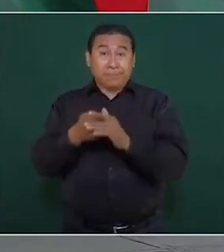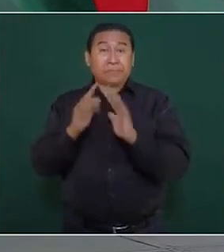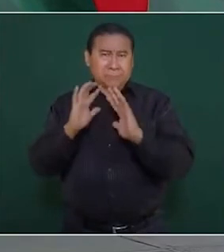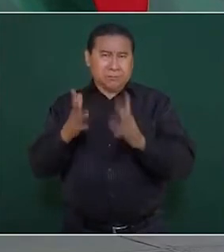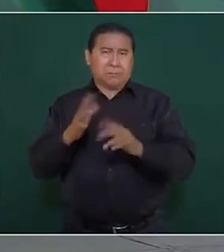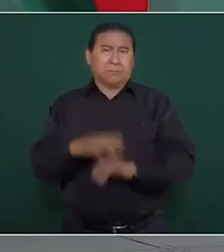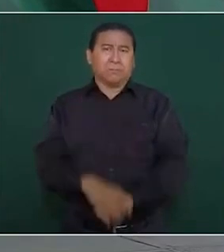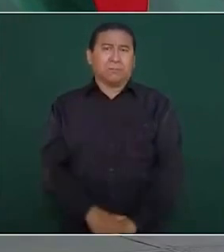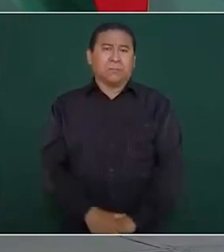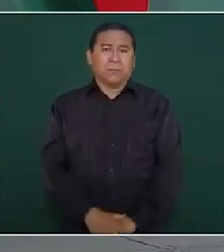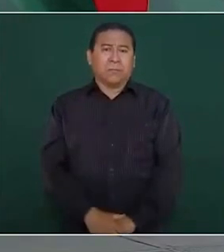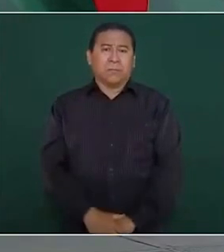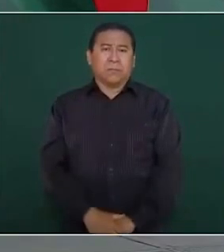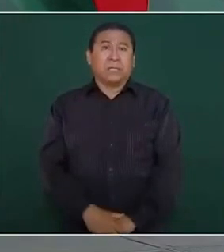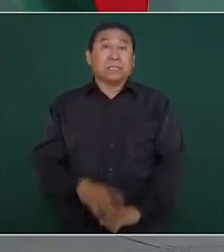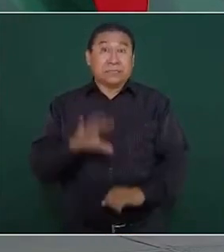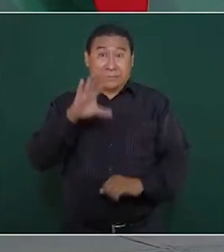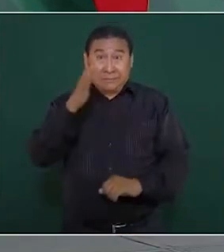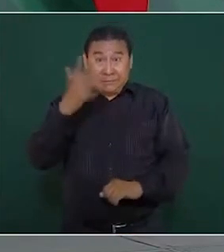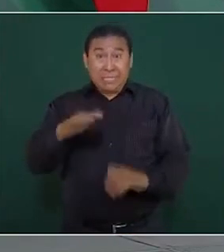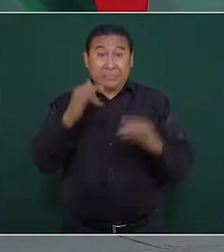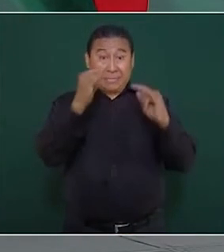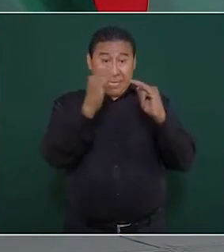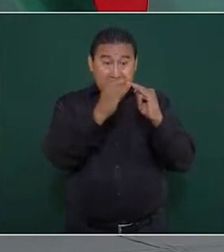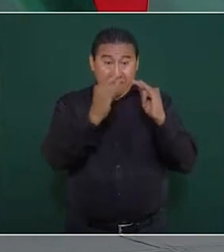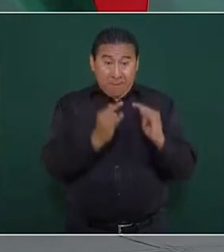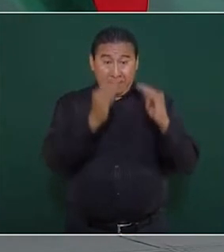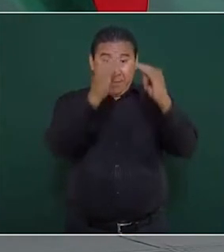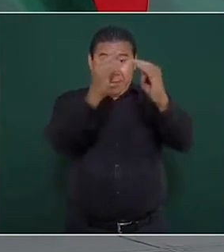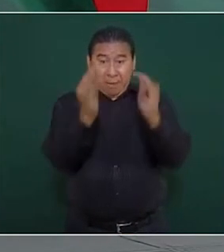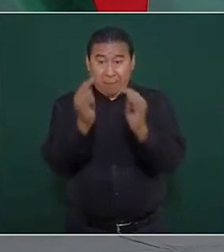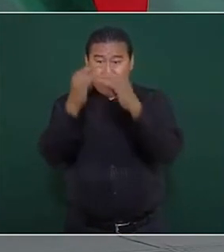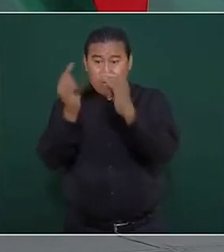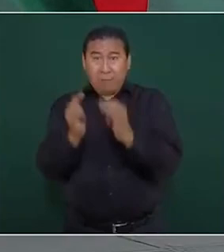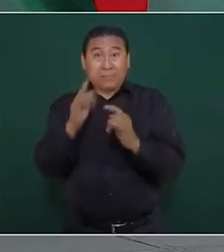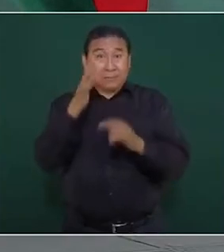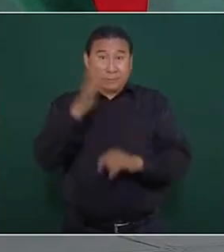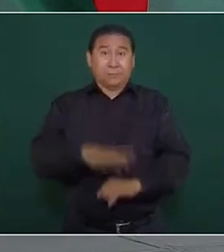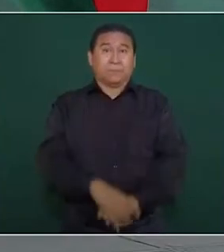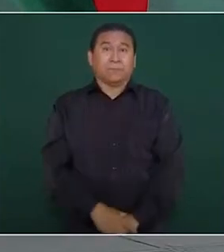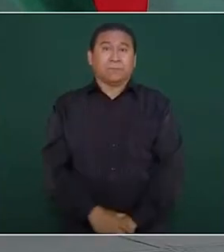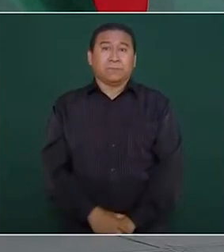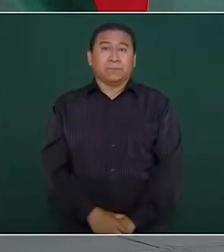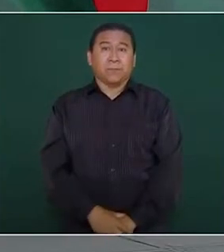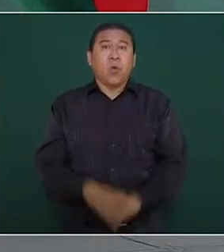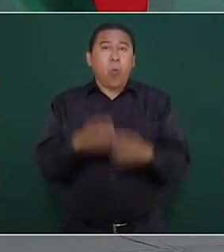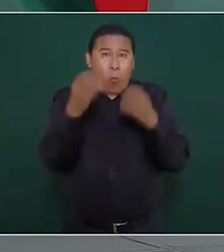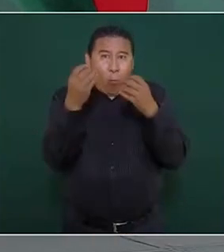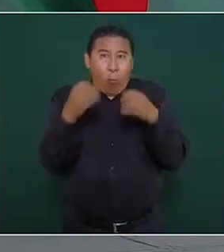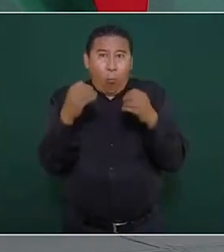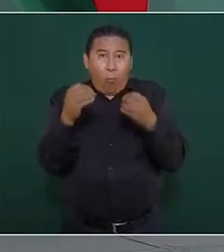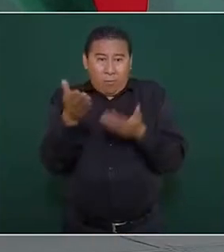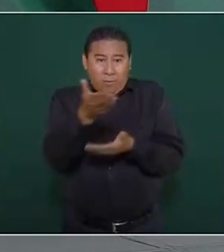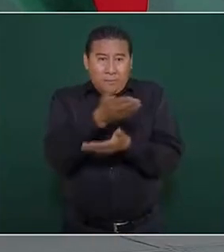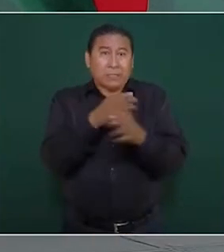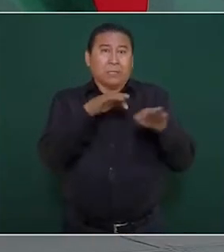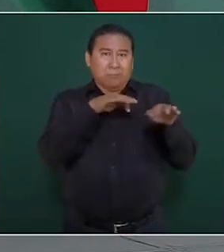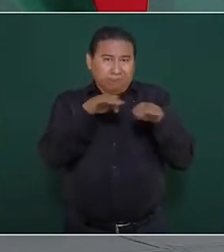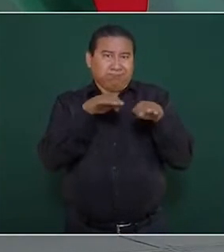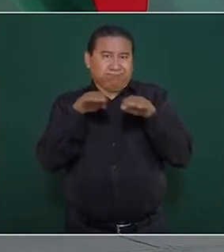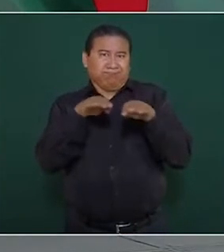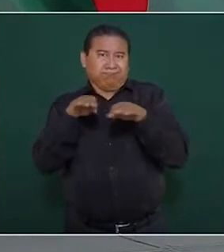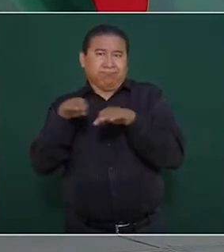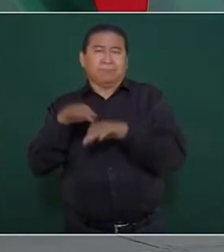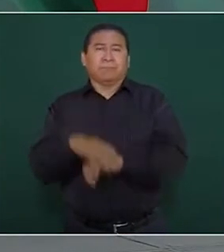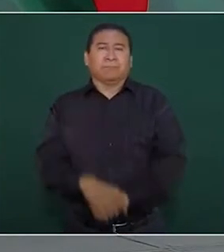hay diez campamentos ocupados, trabajando.